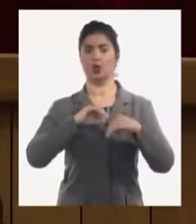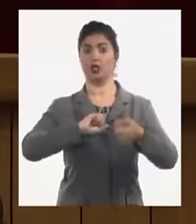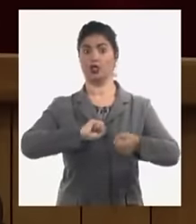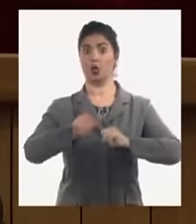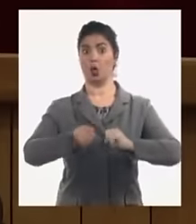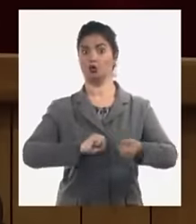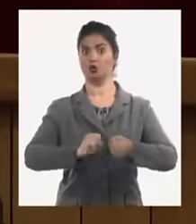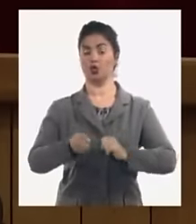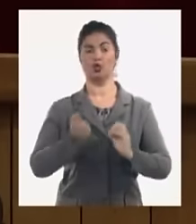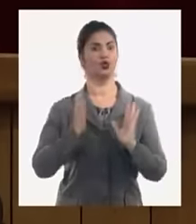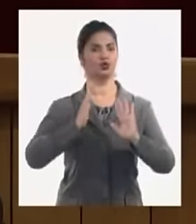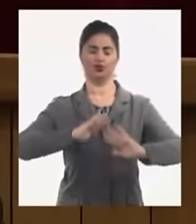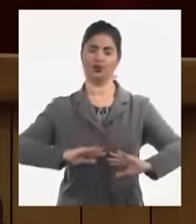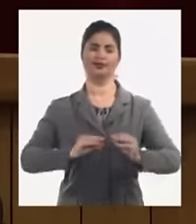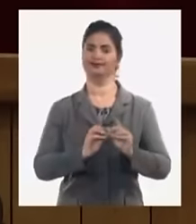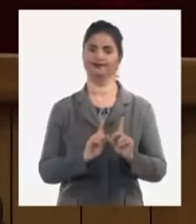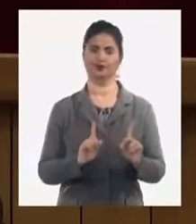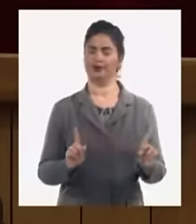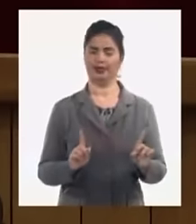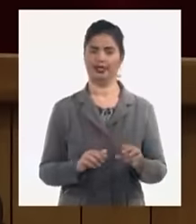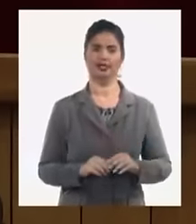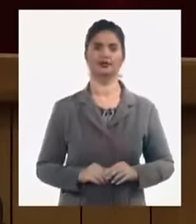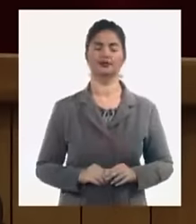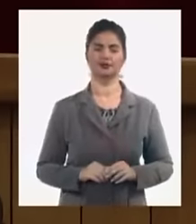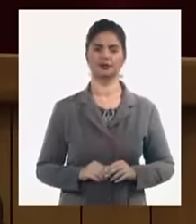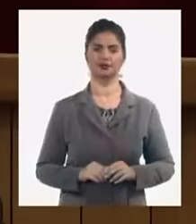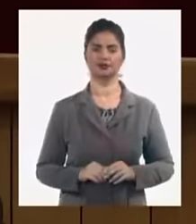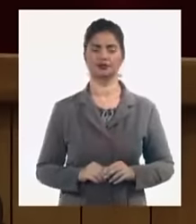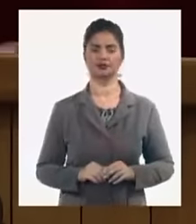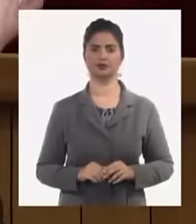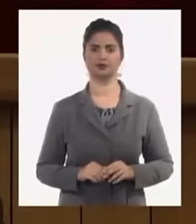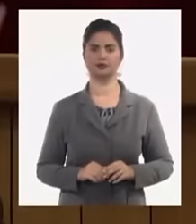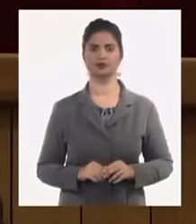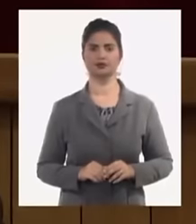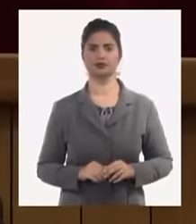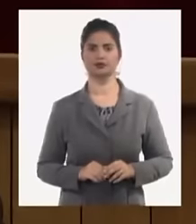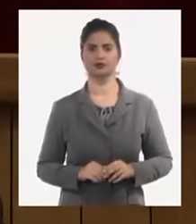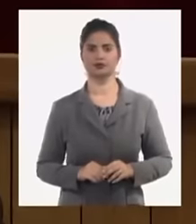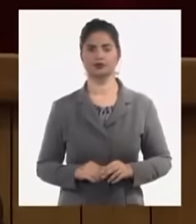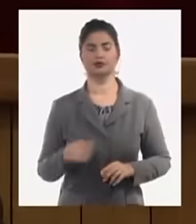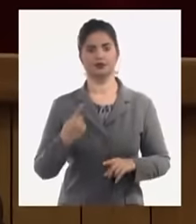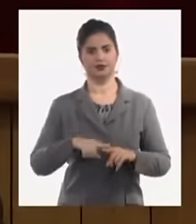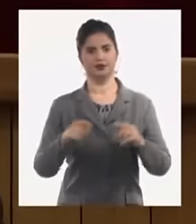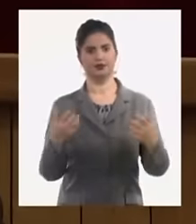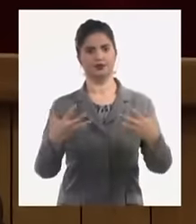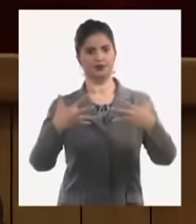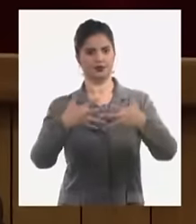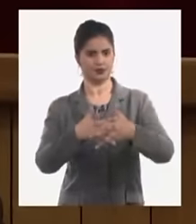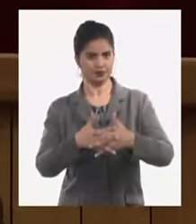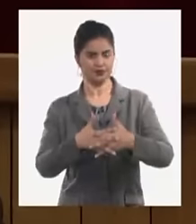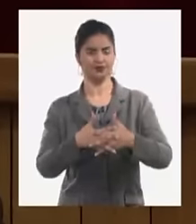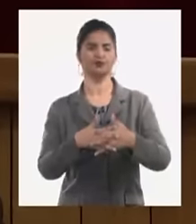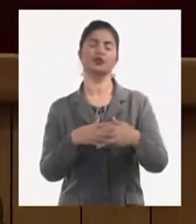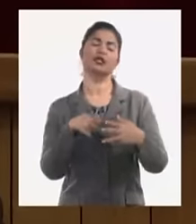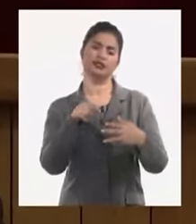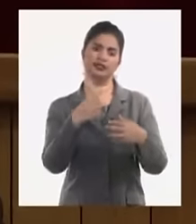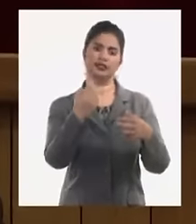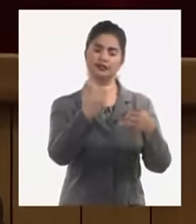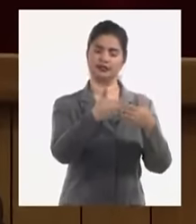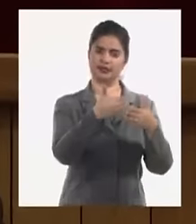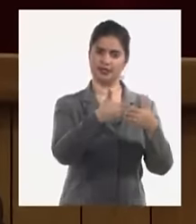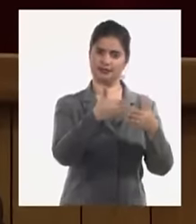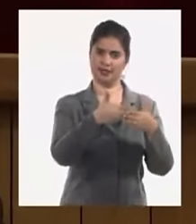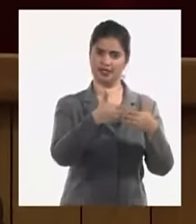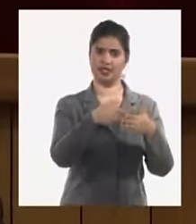proceso y después surgieron las relaciones entre las empresas donde se han